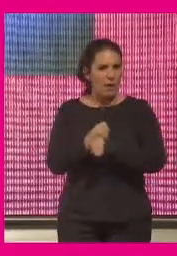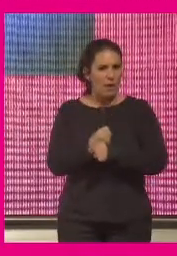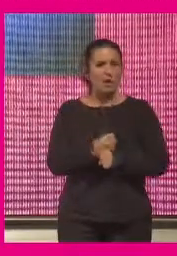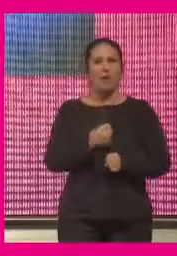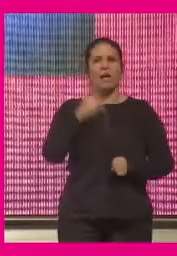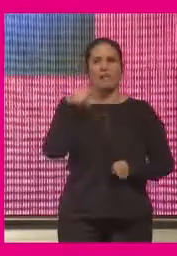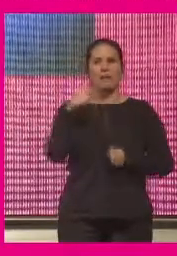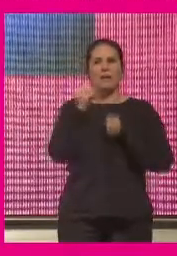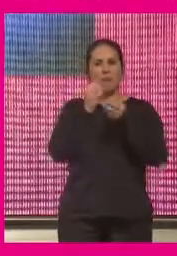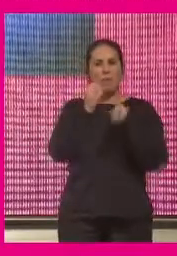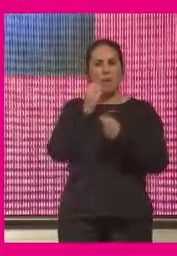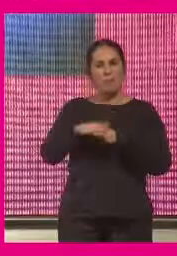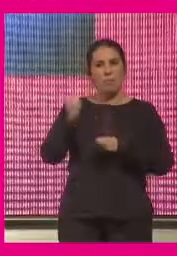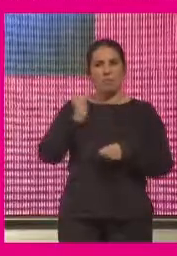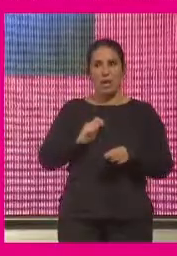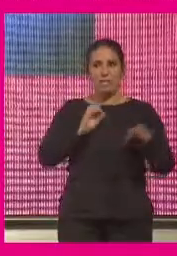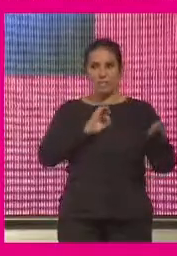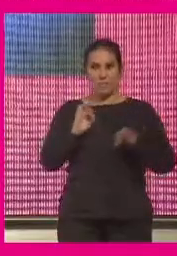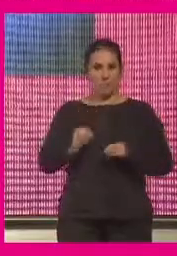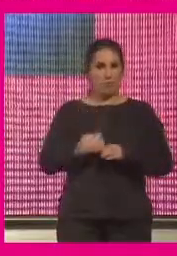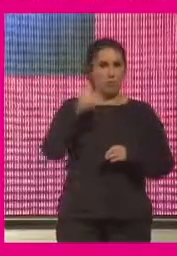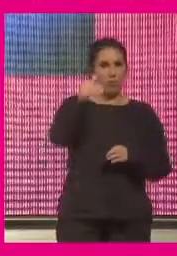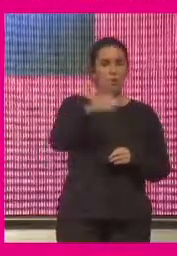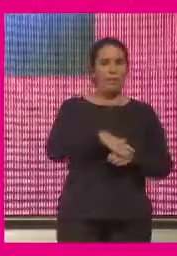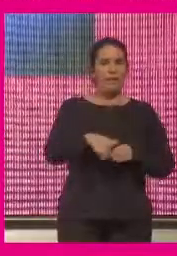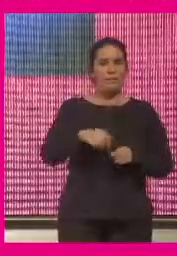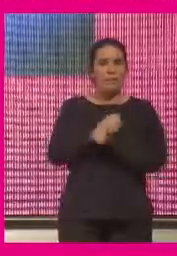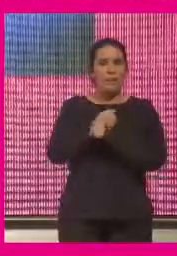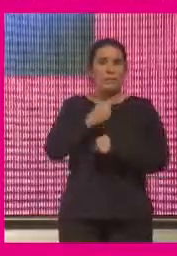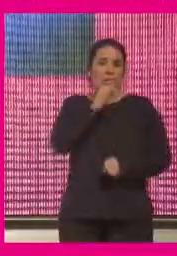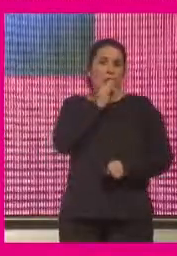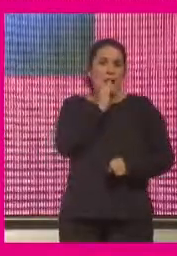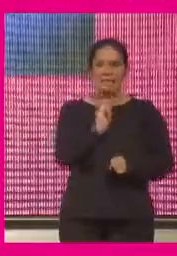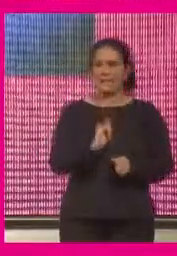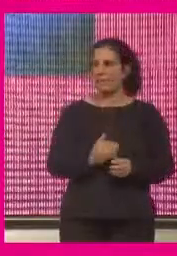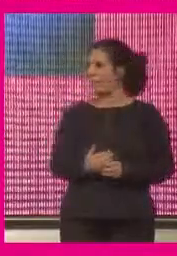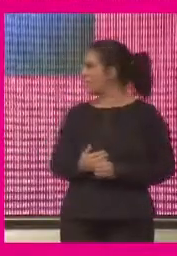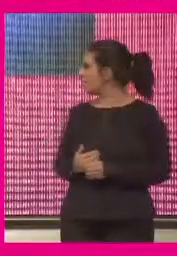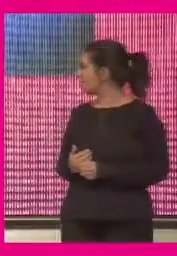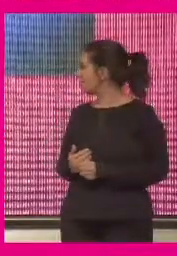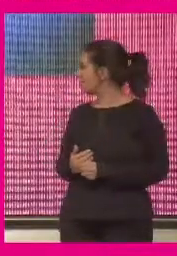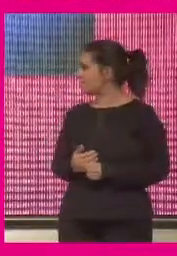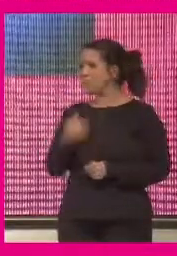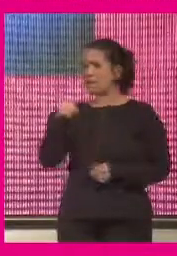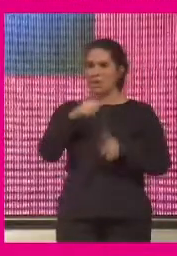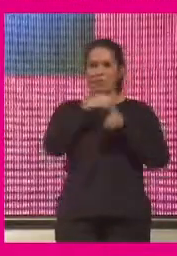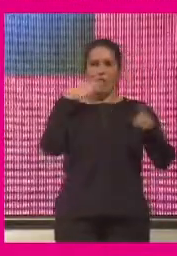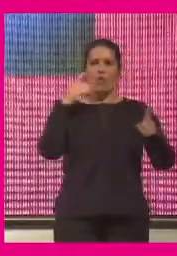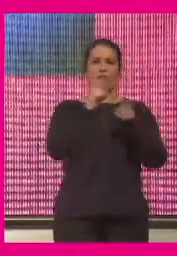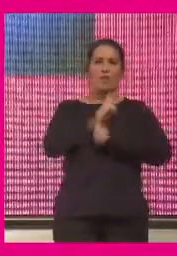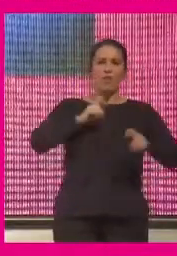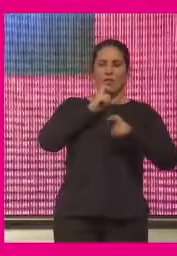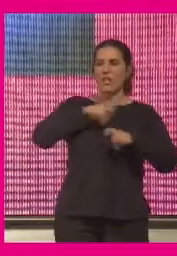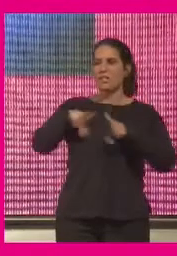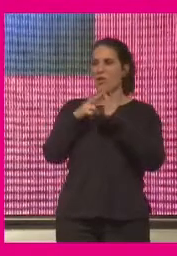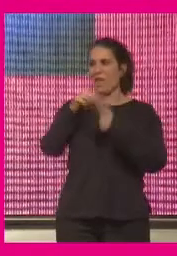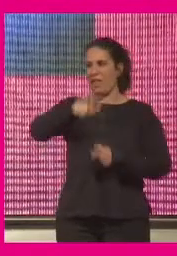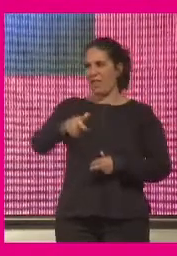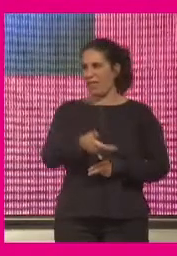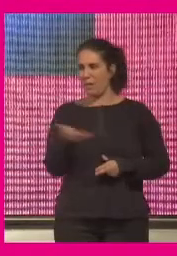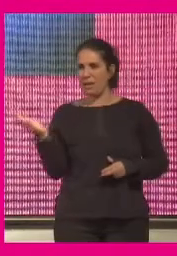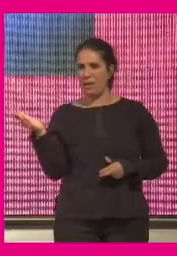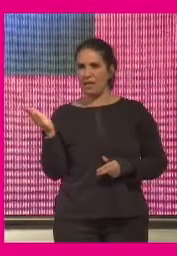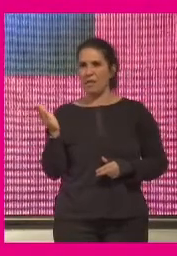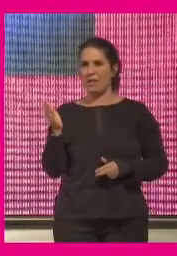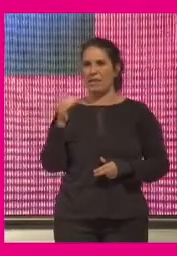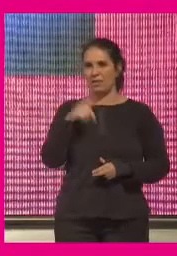esos profesionales del futuro para esos trabajos que aún no existen estamos en un foro de fundaciones y sociedad civil donde también